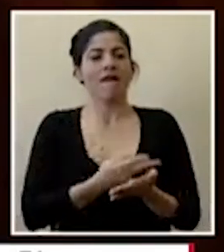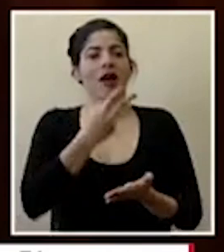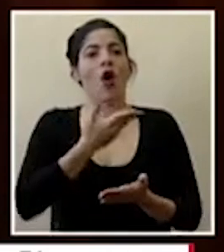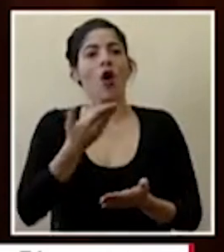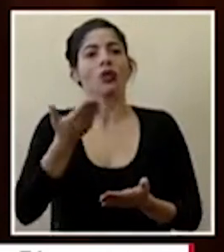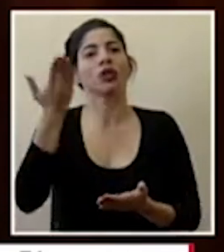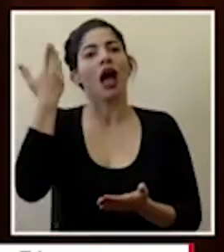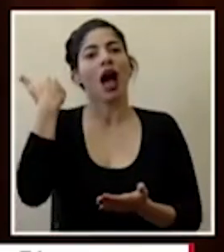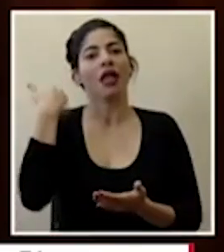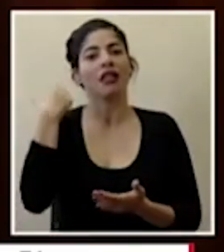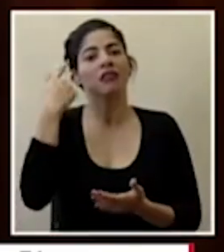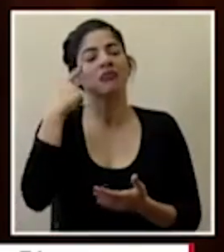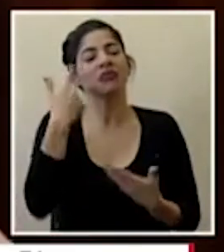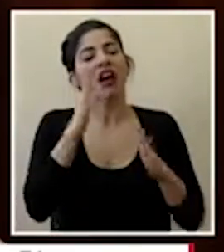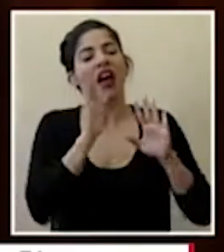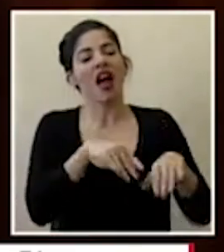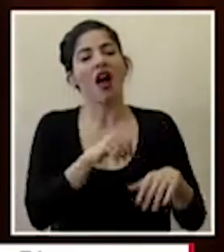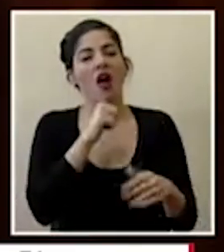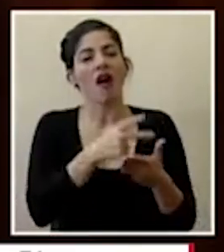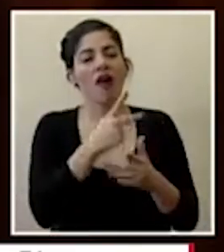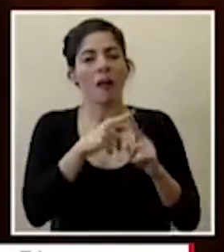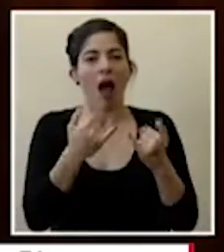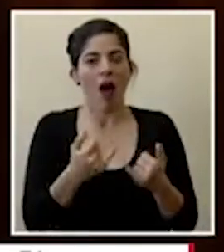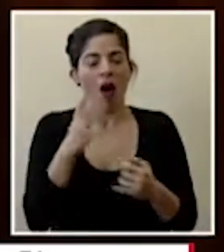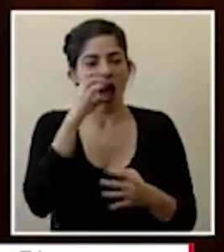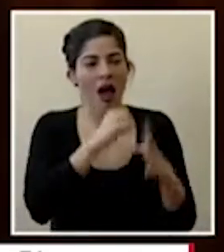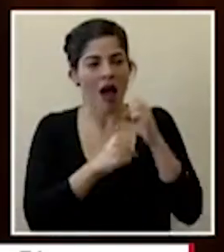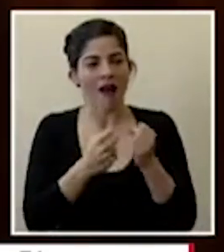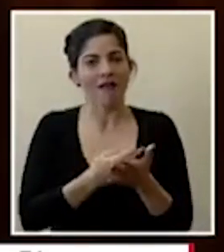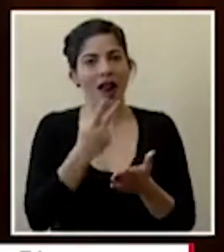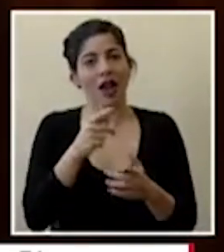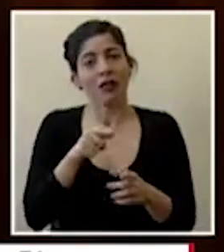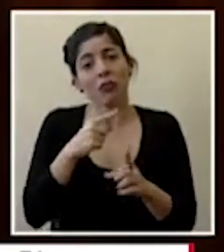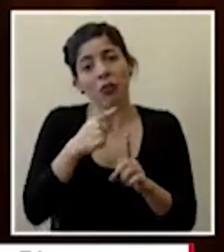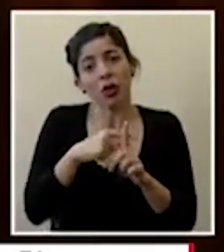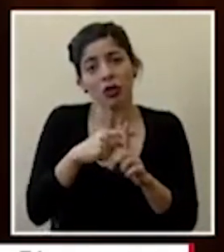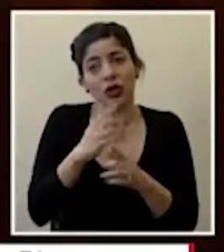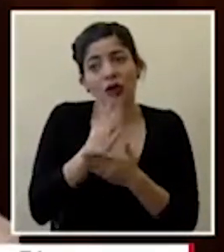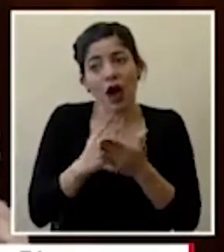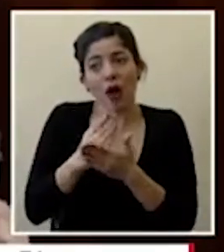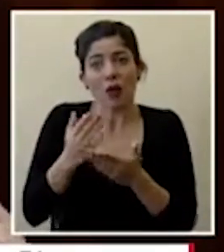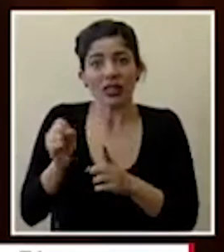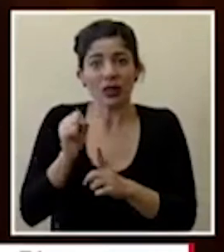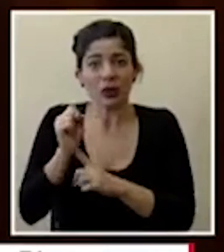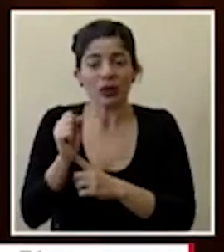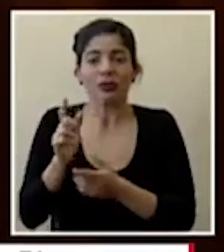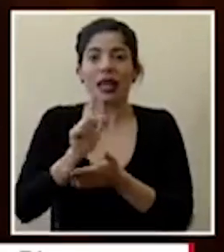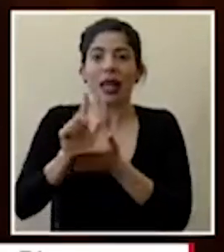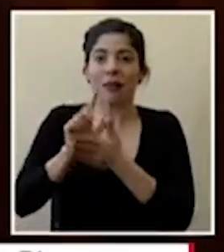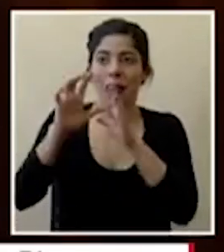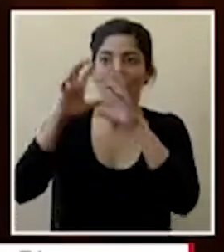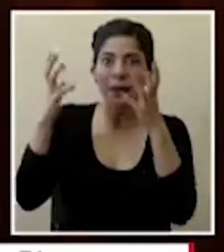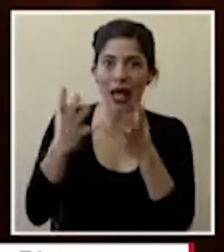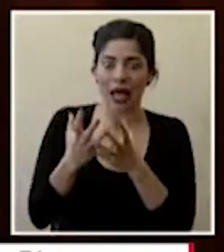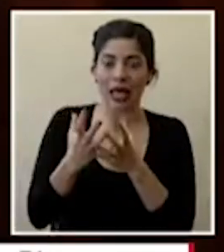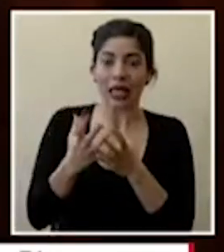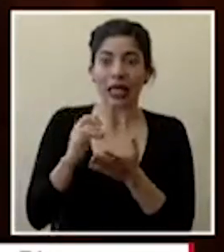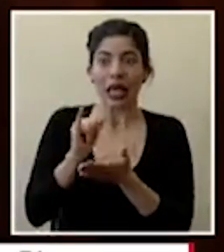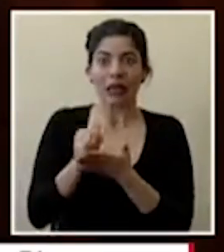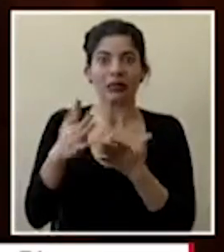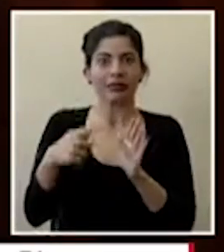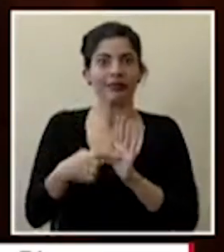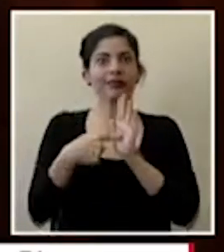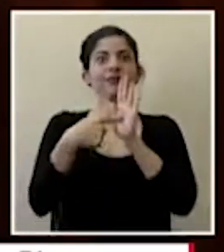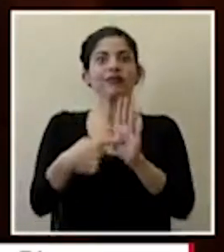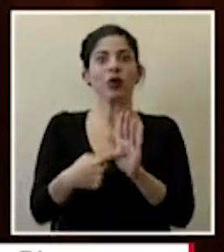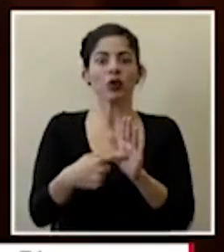dábamos por un hecho así que también hay cosas aquí positivas que sacar en medio de todo esto la misma limpieza del planeta verdad que eso ha demostrado